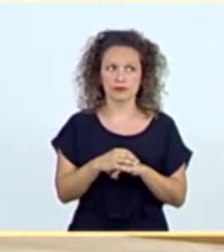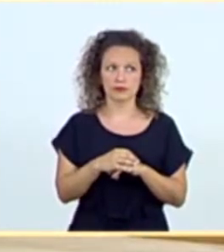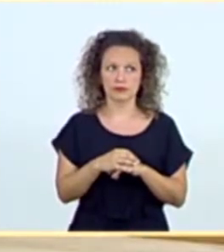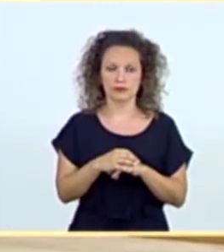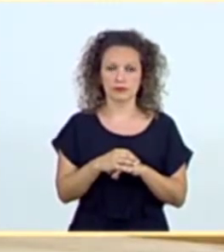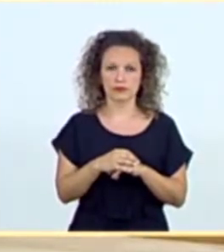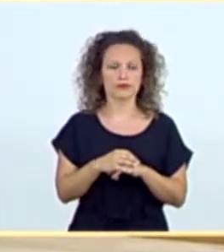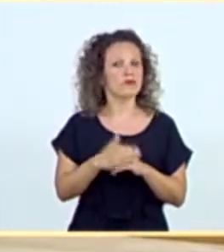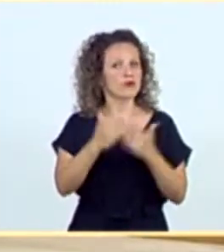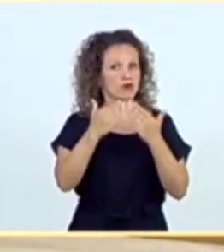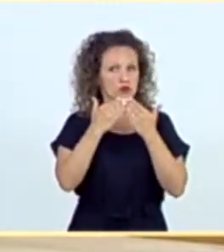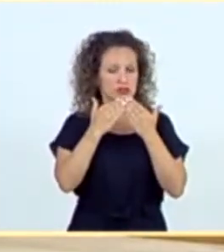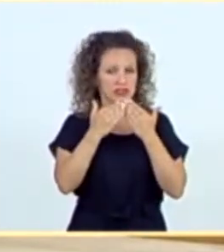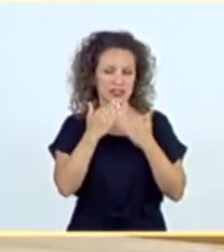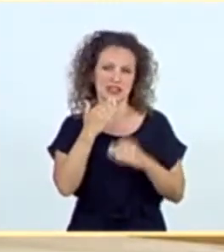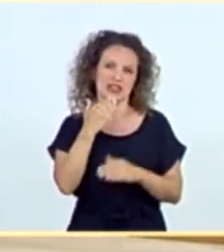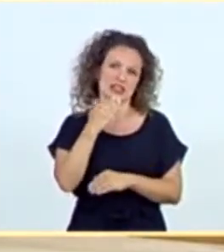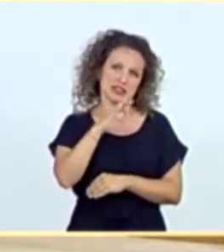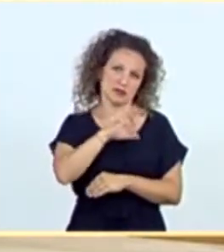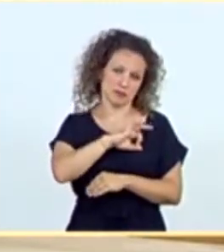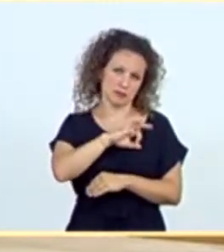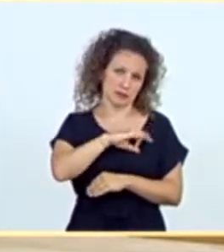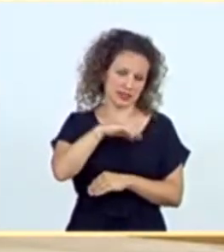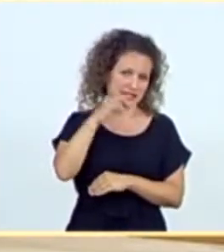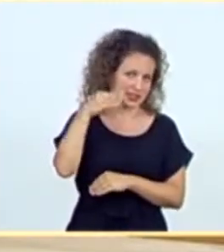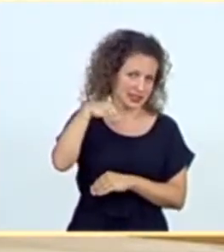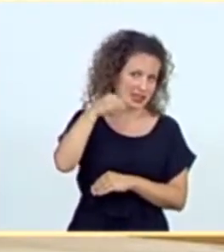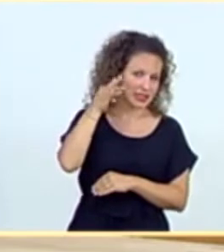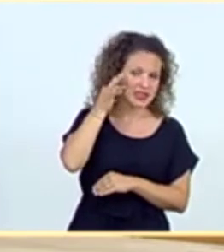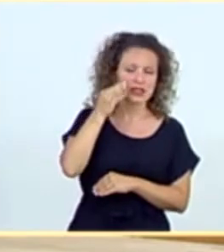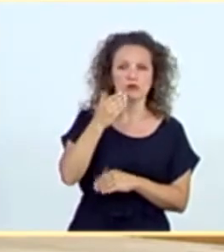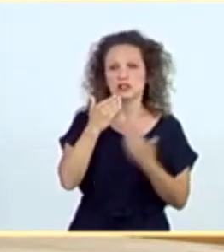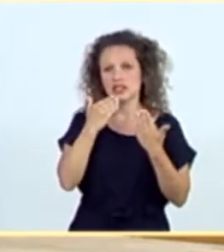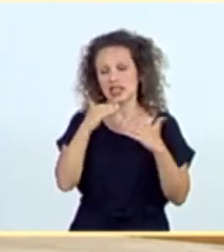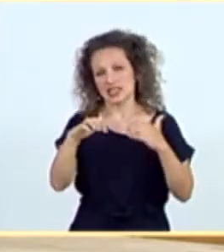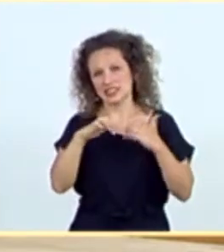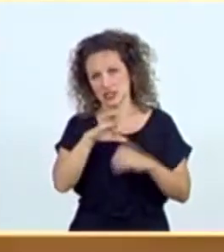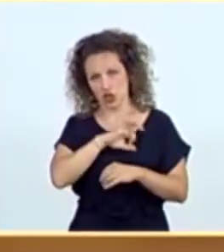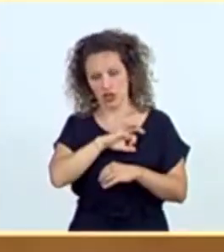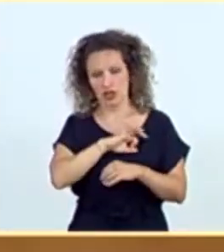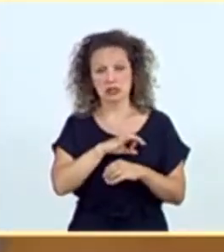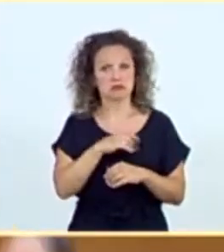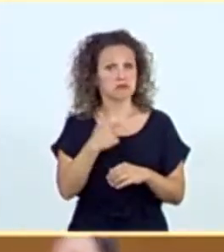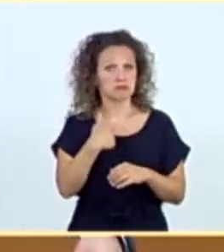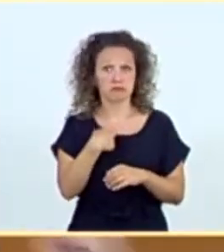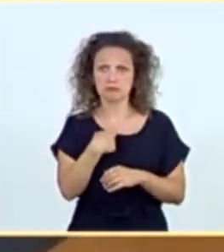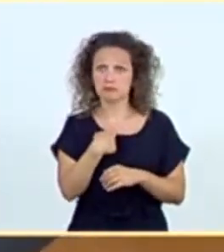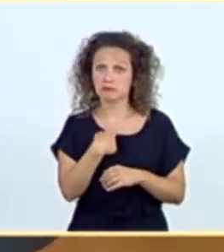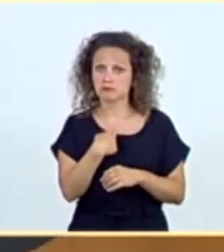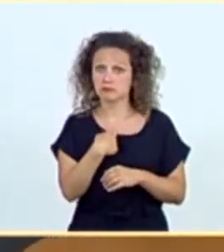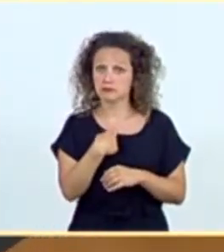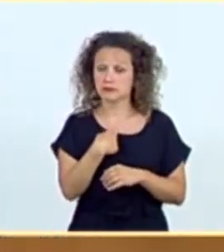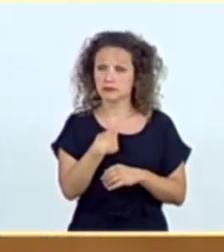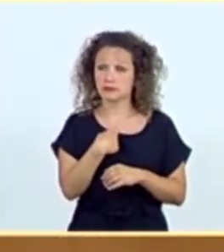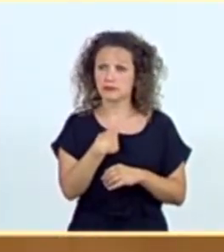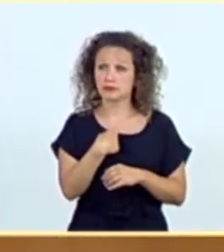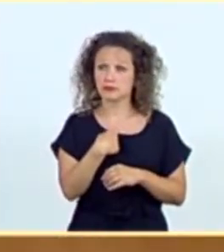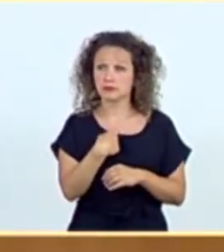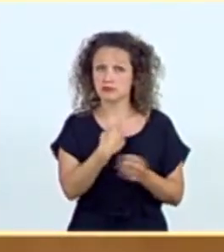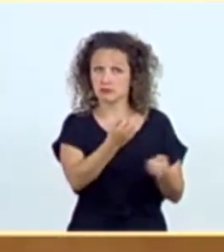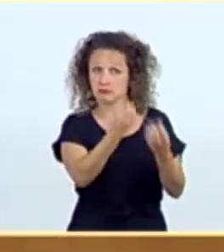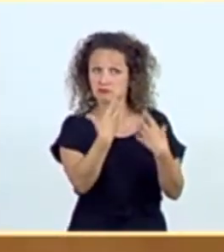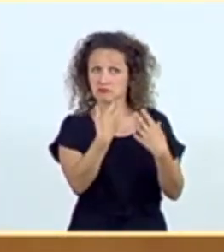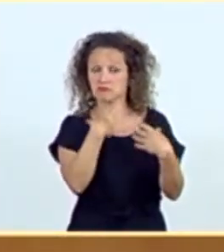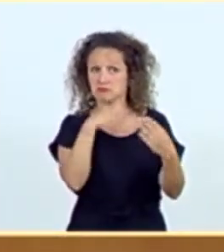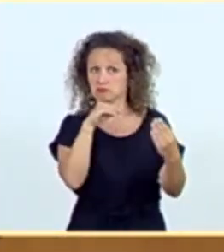Muchas gracias, señora presidenta. Muchas gracias, señoría. No estoy de acuerdo con casi la totalidad